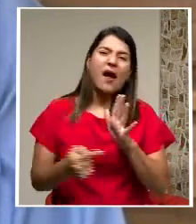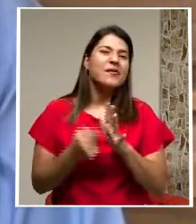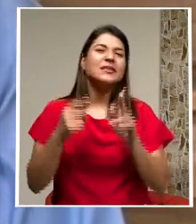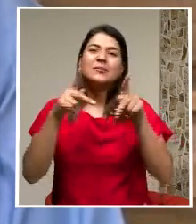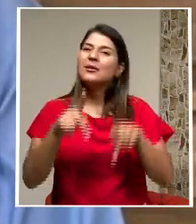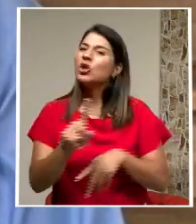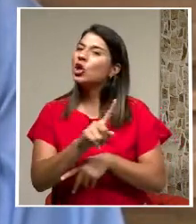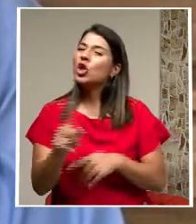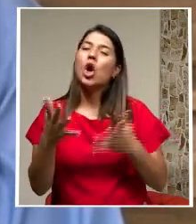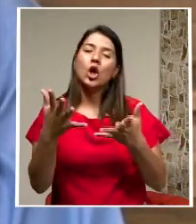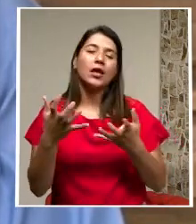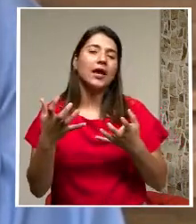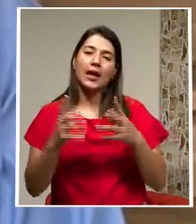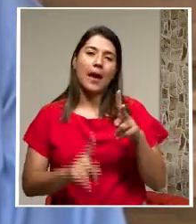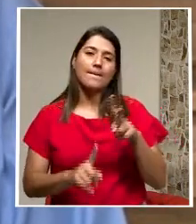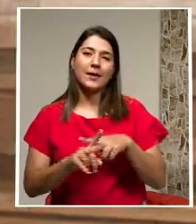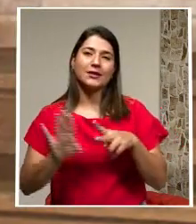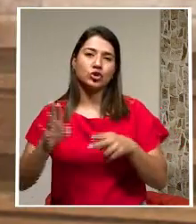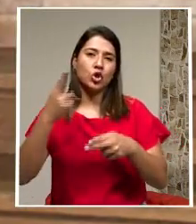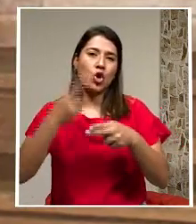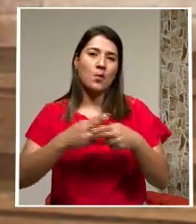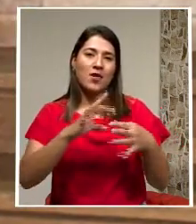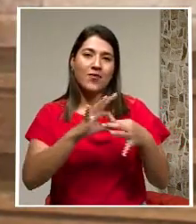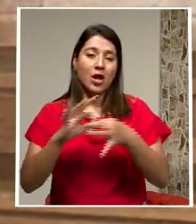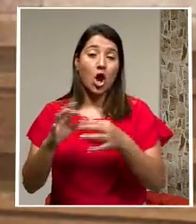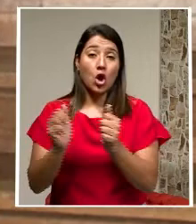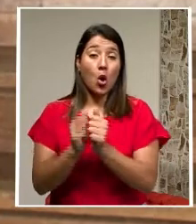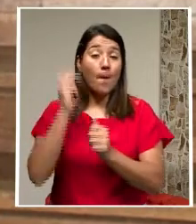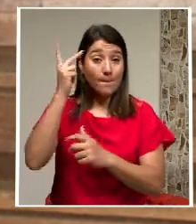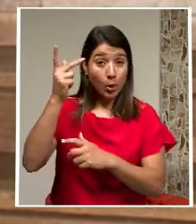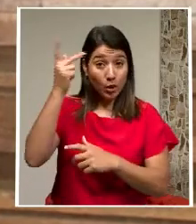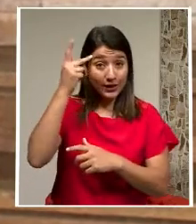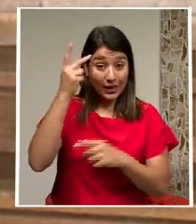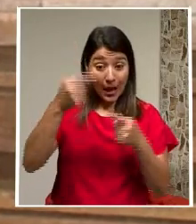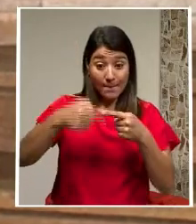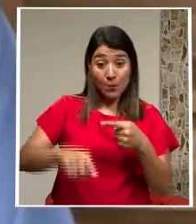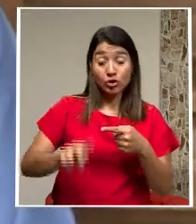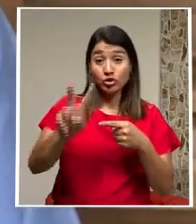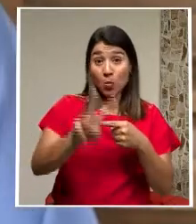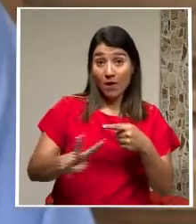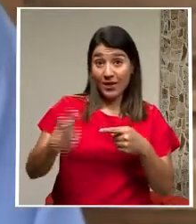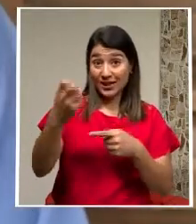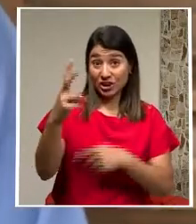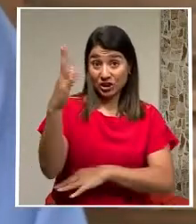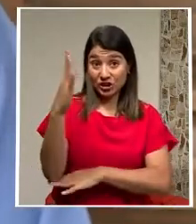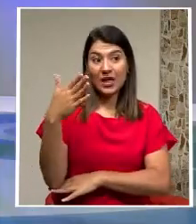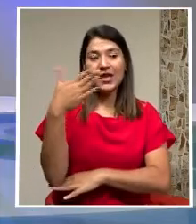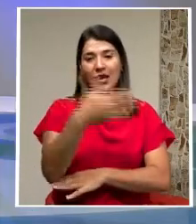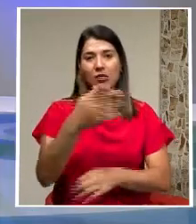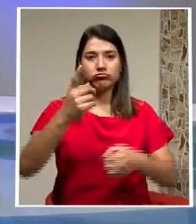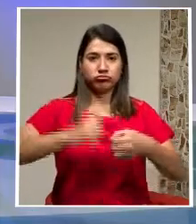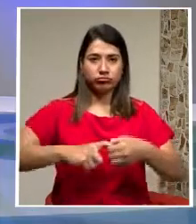que salieran Noticias políticas Araya se inscribirá Este viernes A las 12 Mediodía En el Balcón Verde